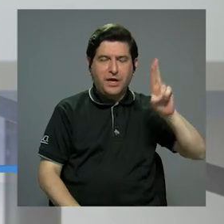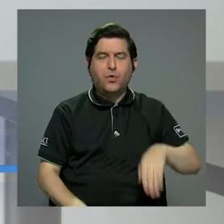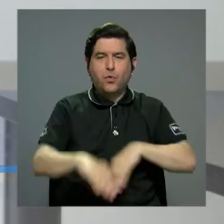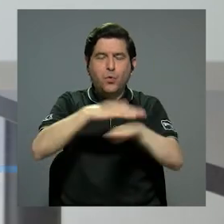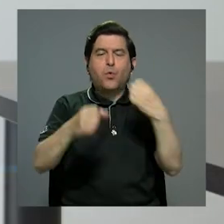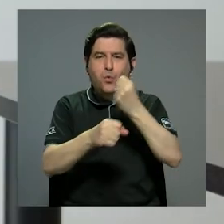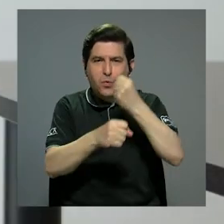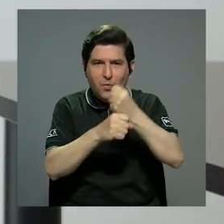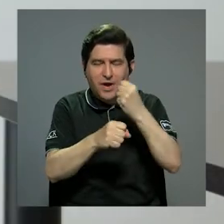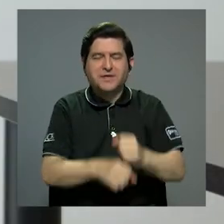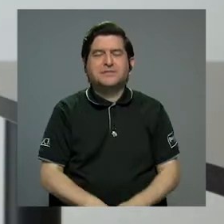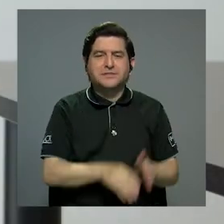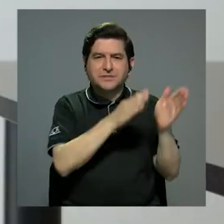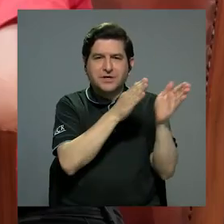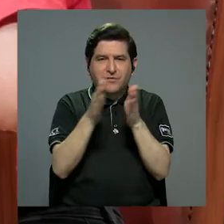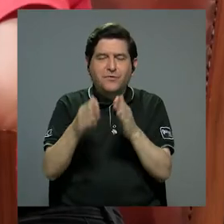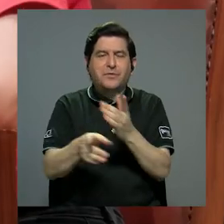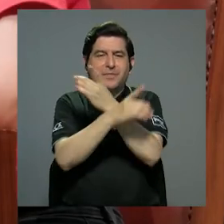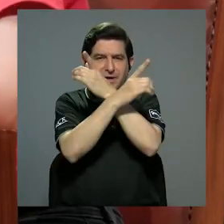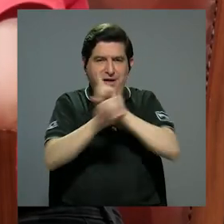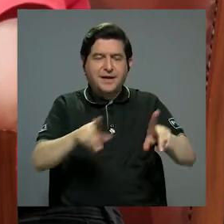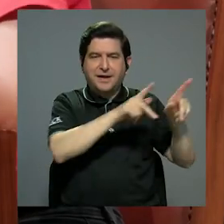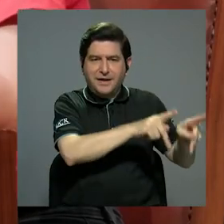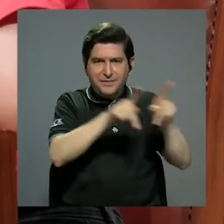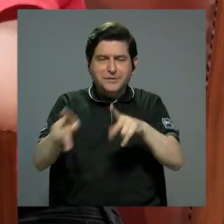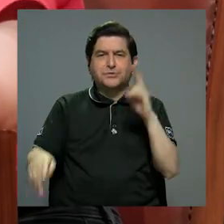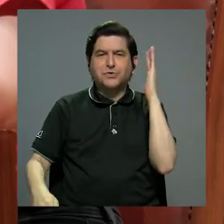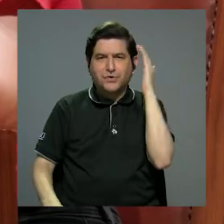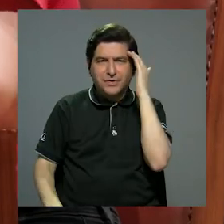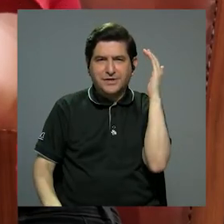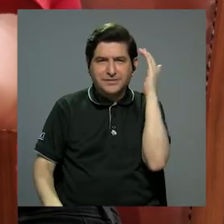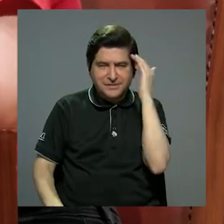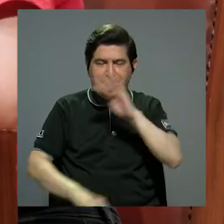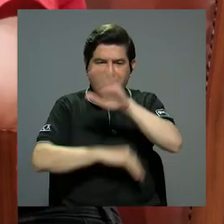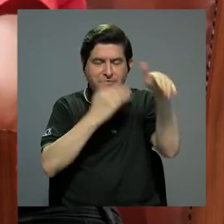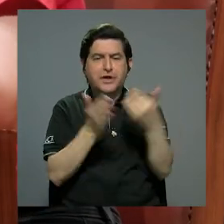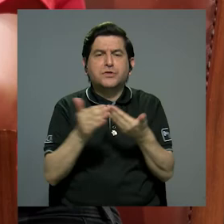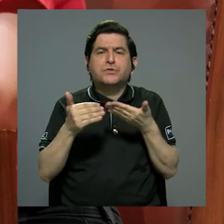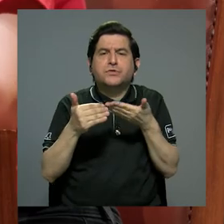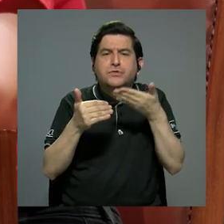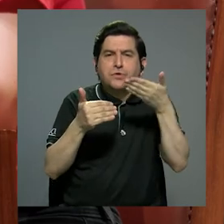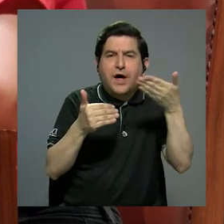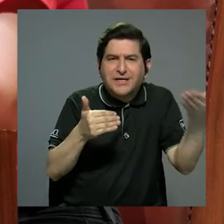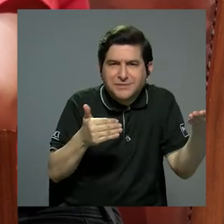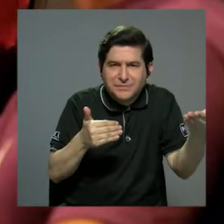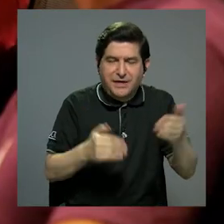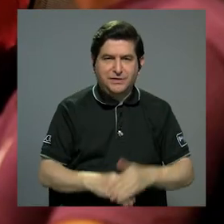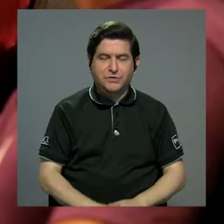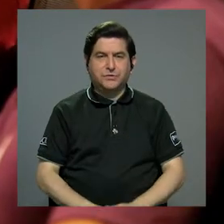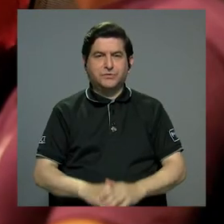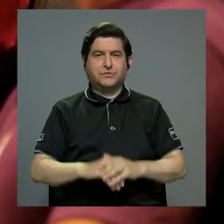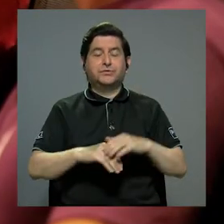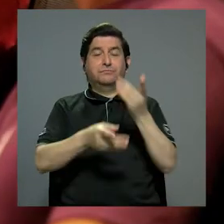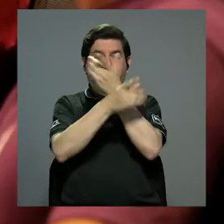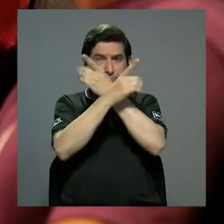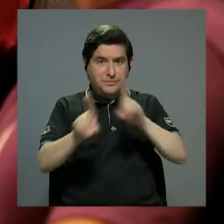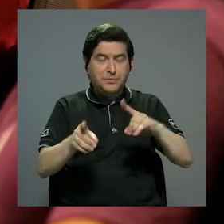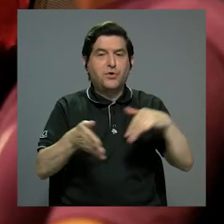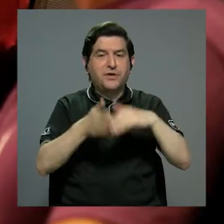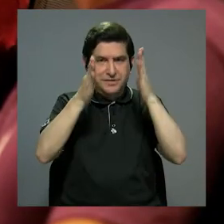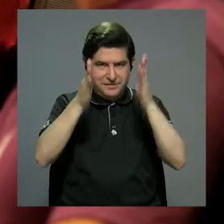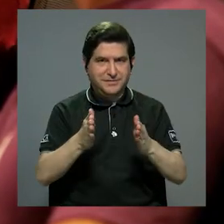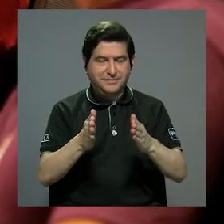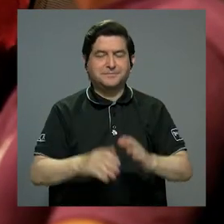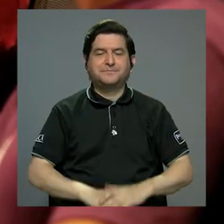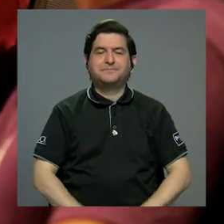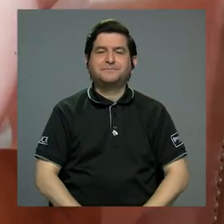conozcan todos estos aspectos que lleva a tener una democracia a nivel estudiantil. Dentro de esas acciones que ha tomado